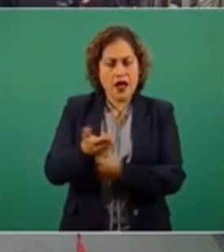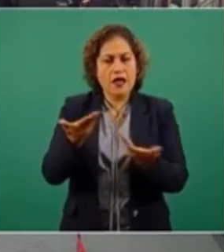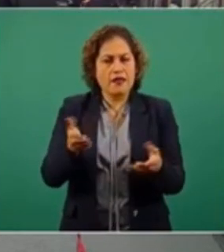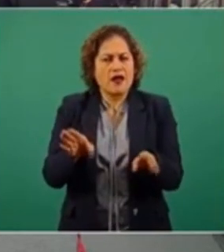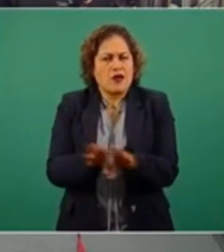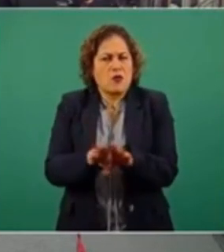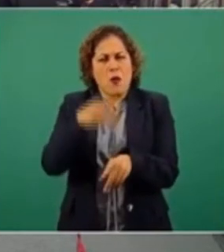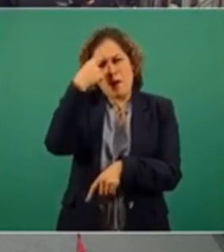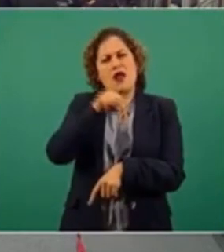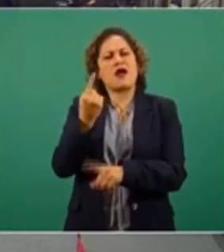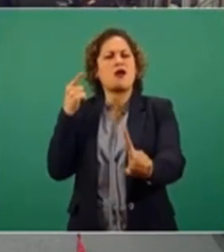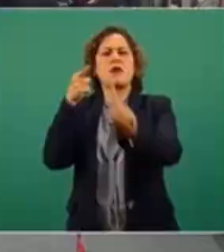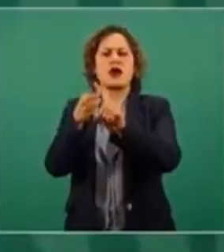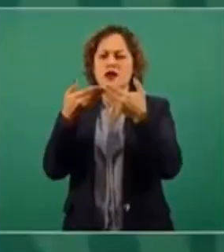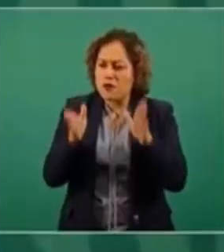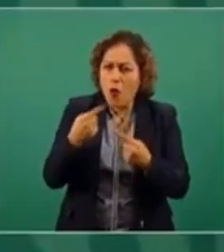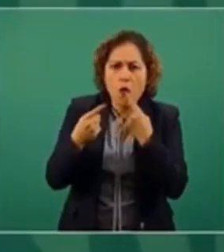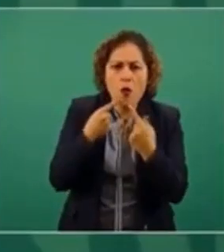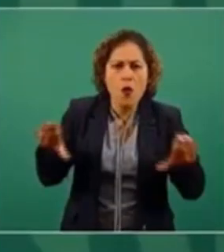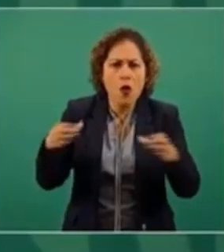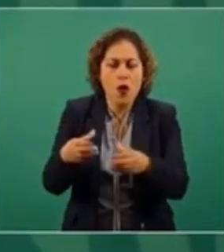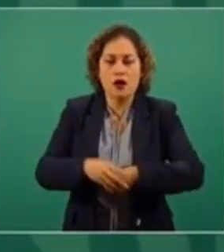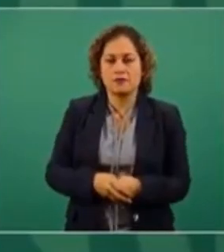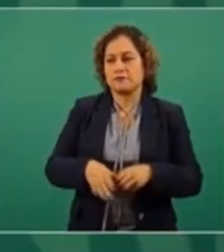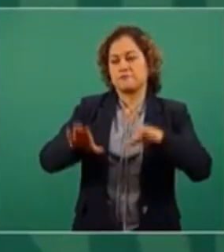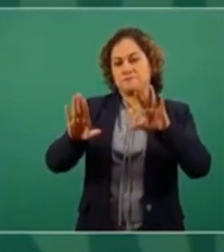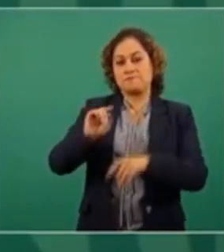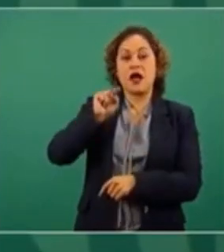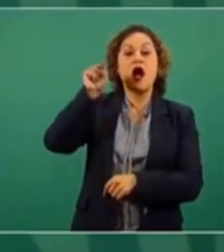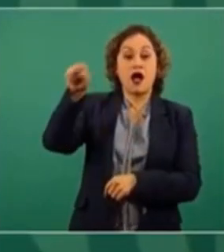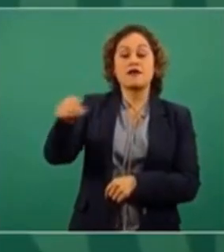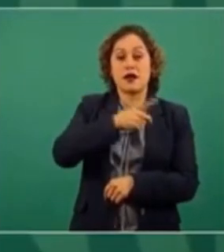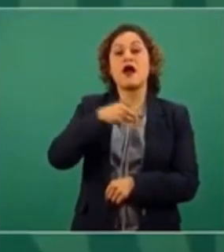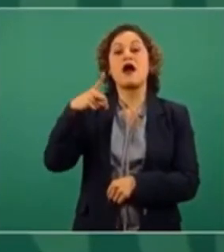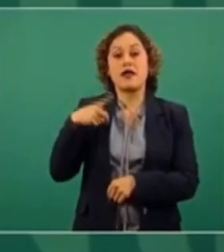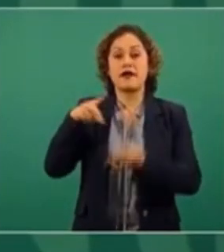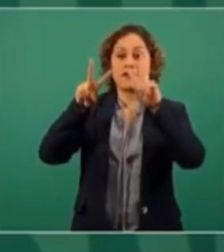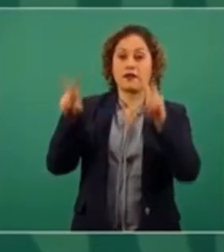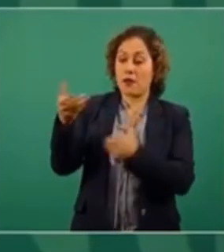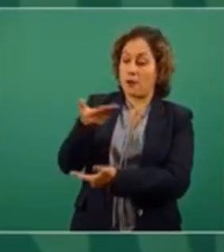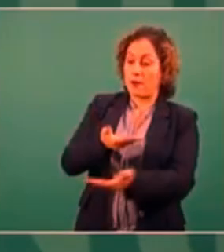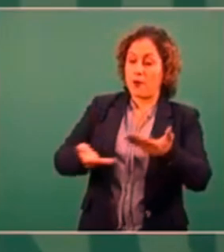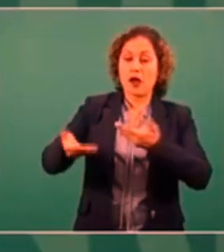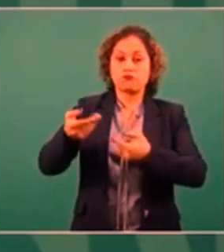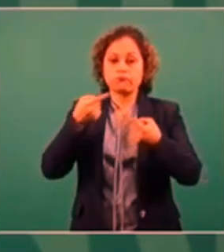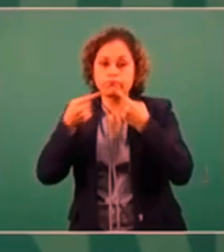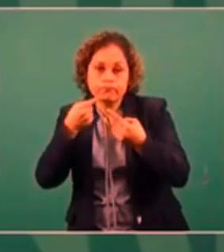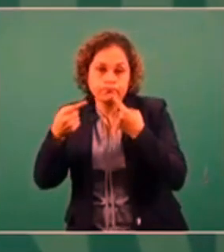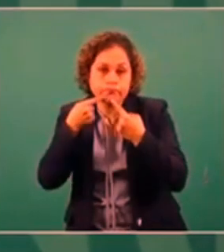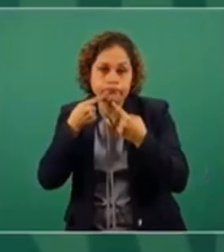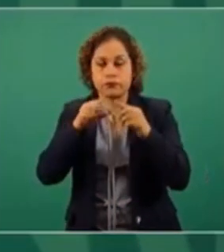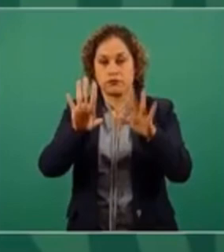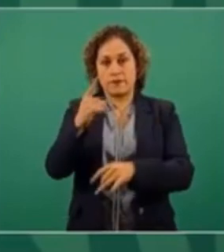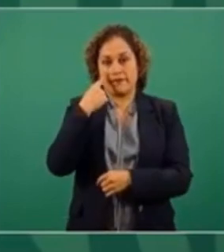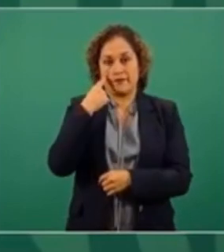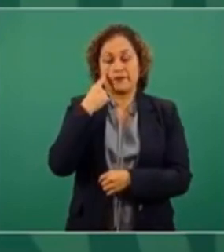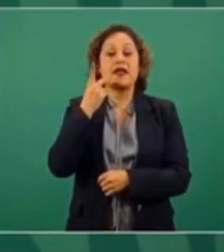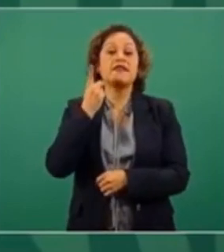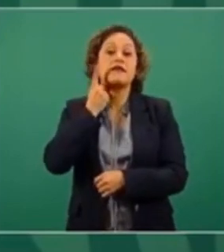abierto para discutir el asunto? no, pues que allá se discuta, se debata. Los legisladores nuestros